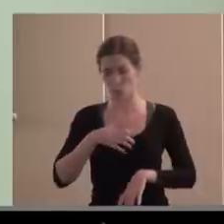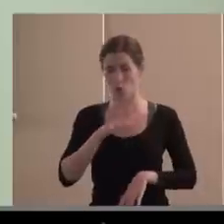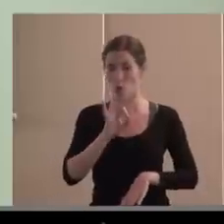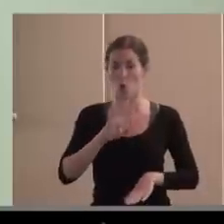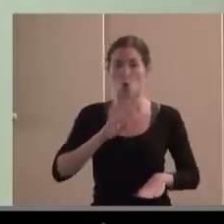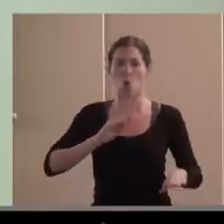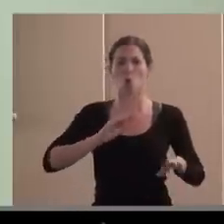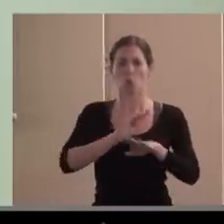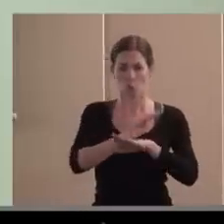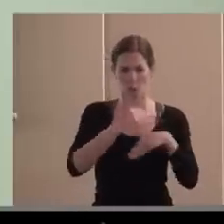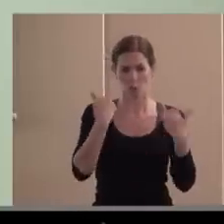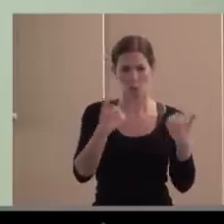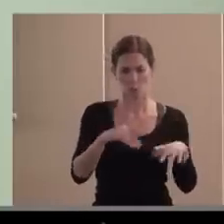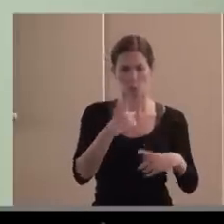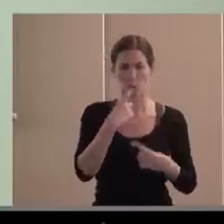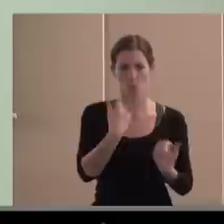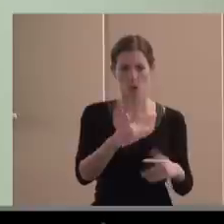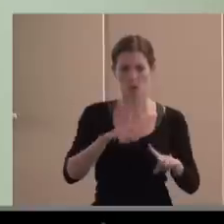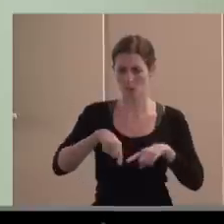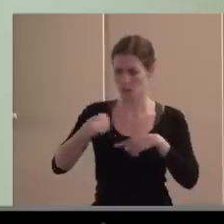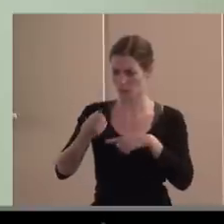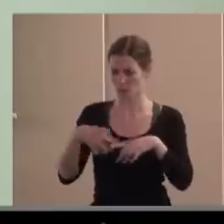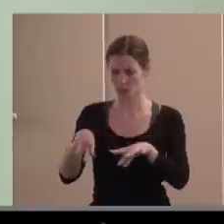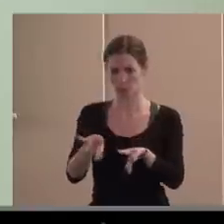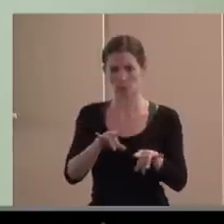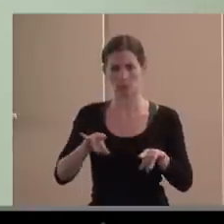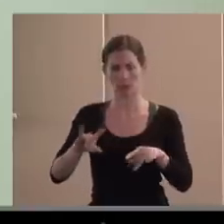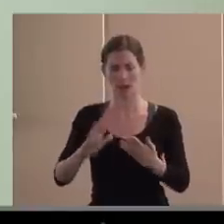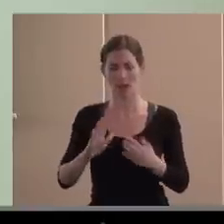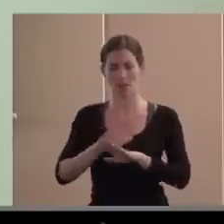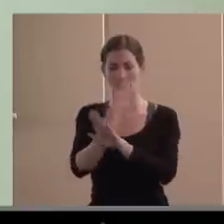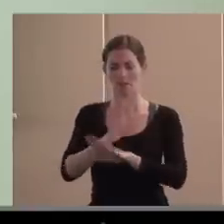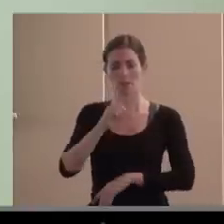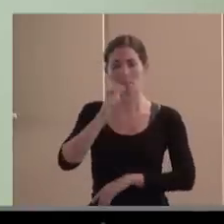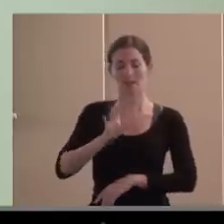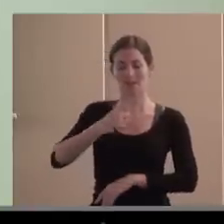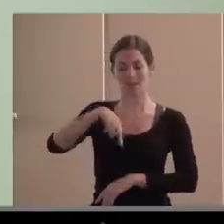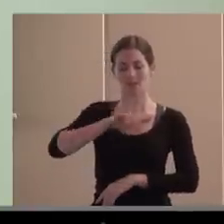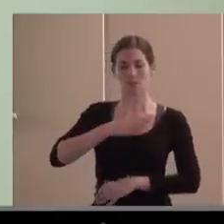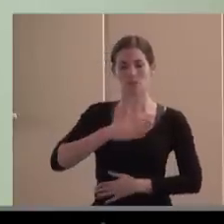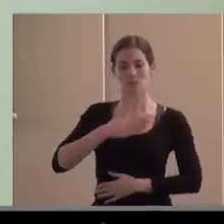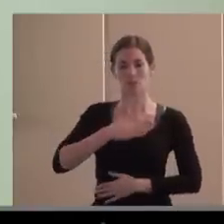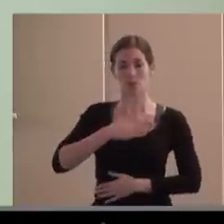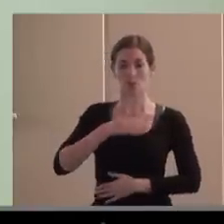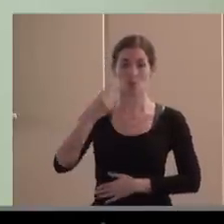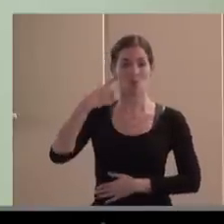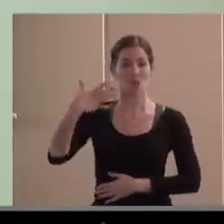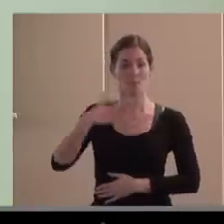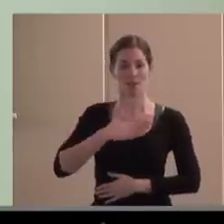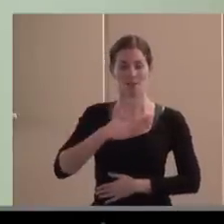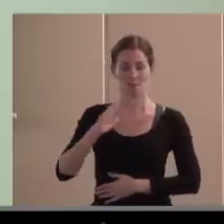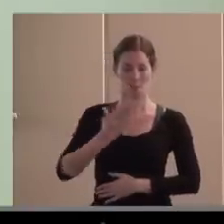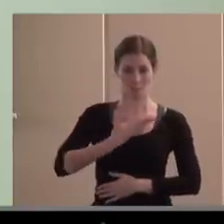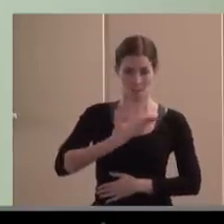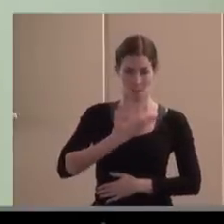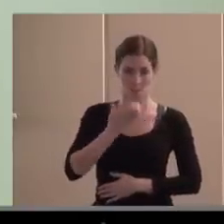acumular, que después se ven desperdiciadas, y por tanto nuestro objeto social no solo se daña nuestra reputación, por ejemplo, a la hora